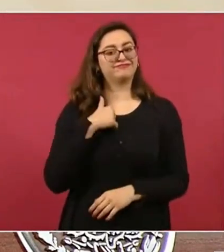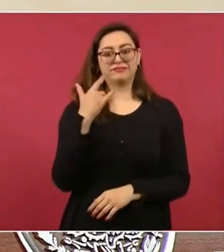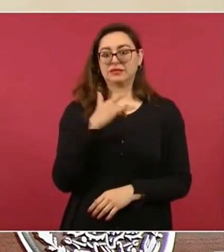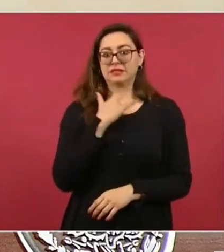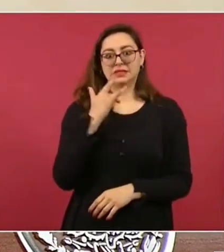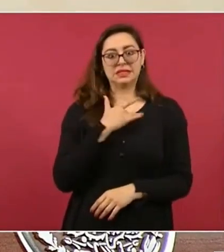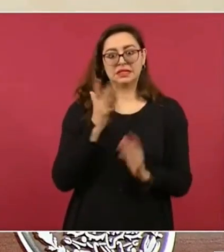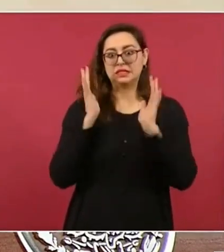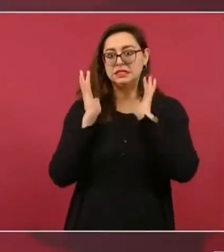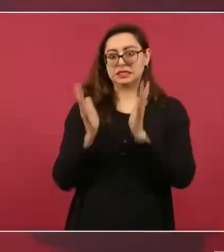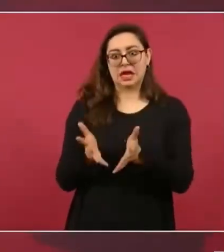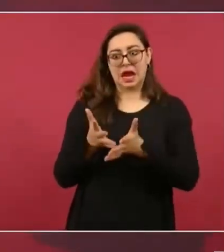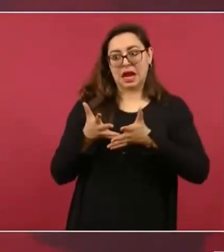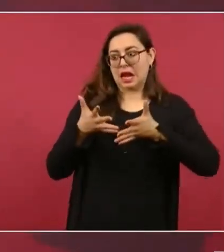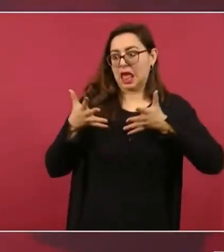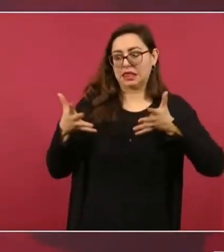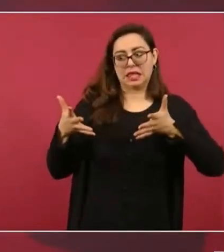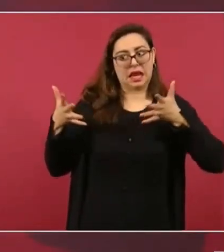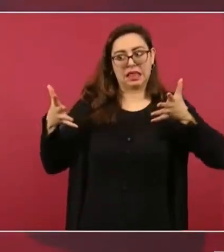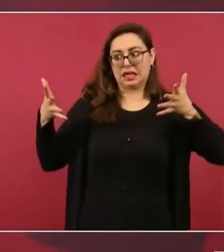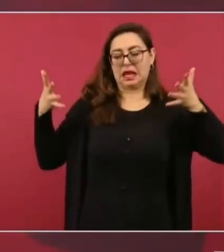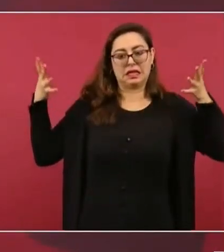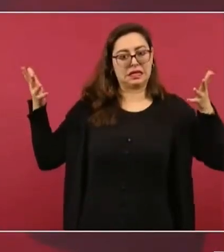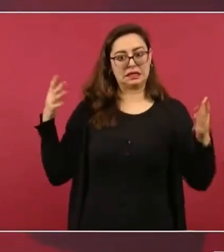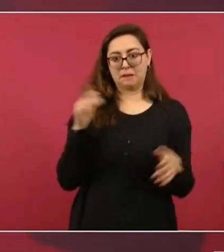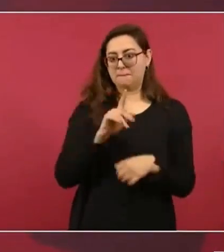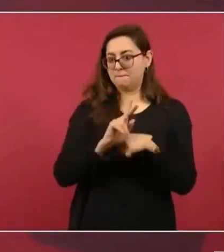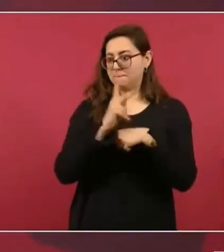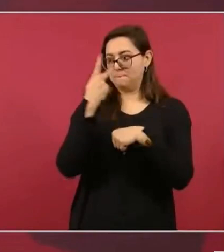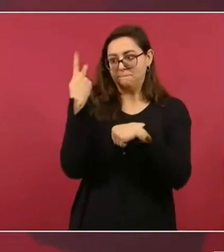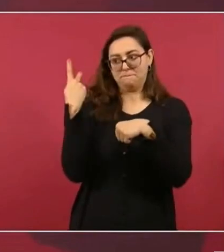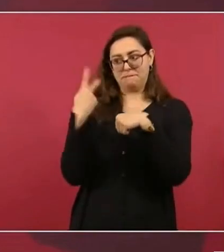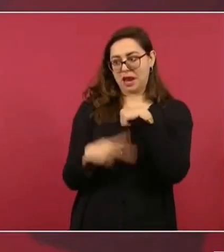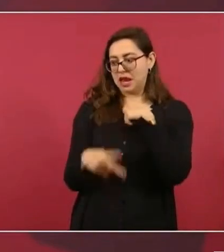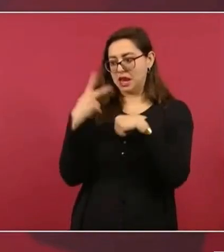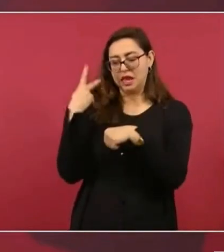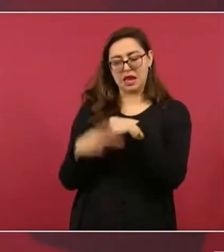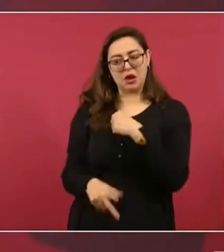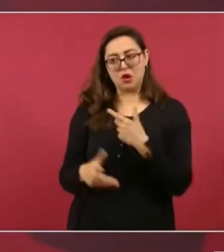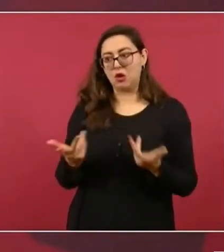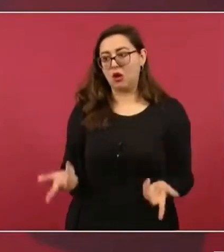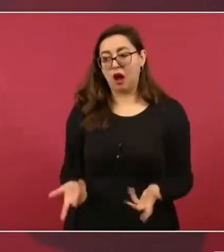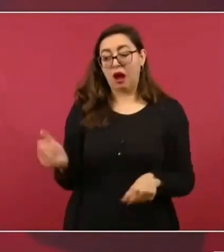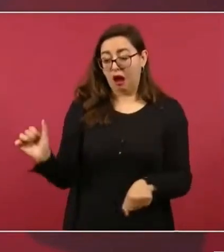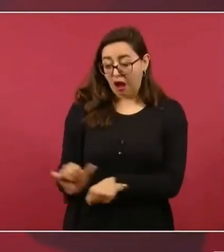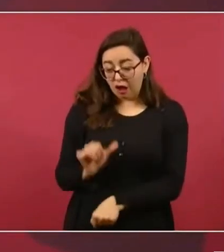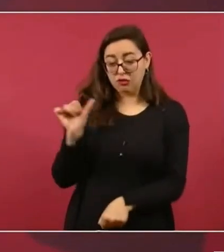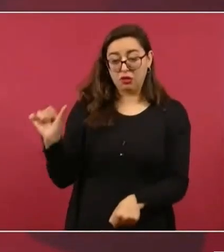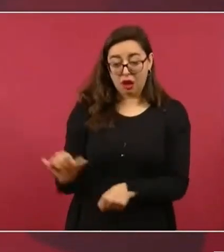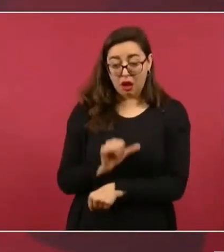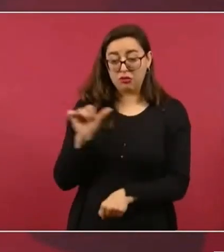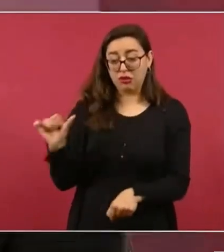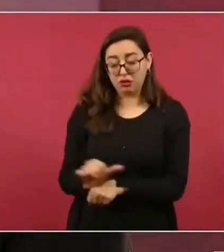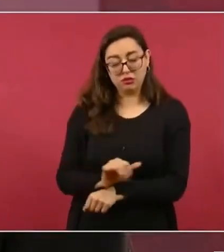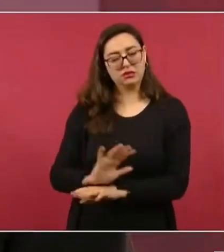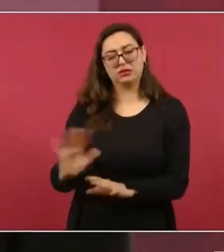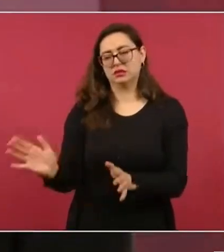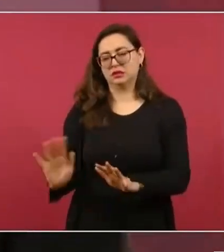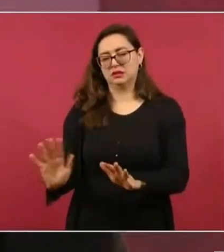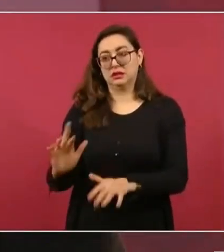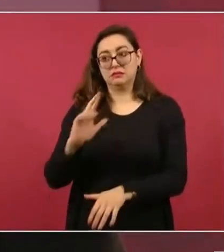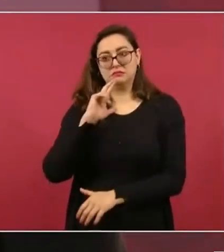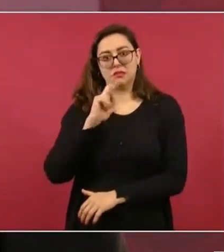muy, muy, muy rebasada y que lo que se tiene que buscar es la posibilidad